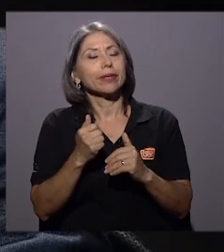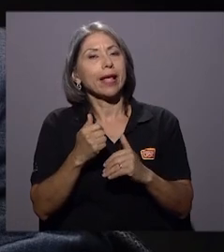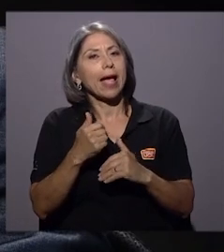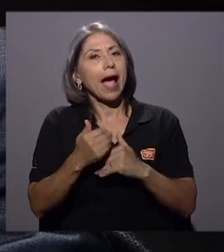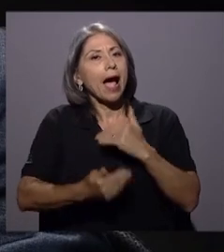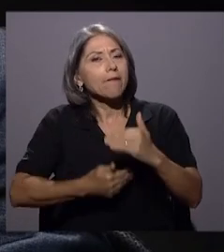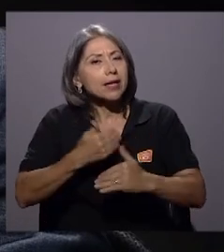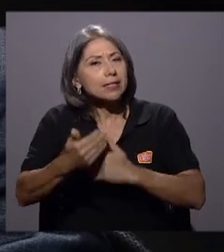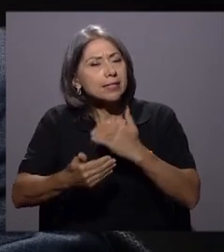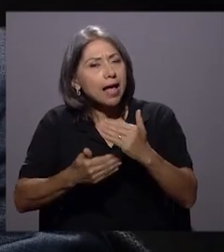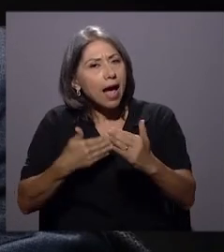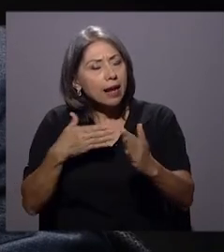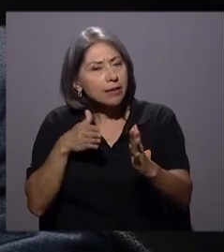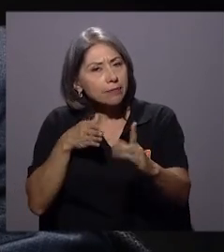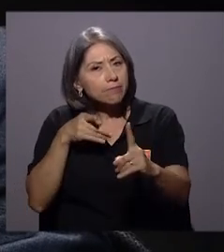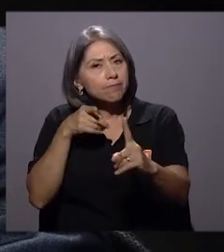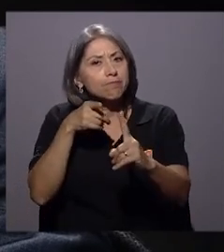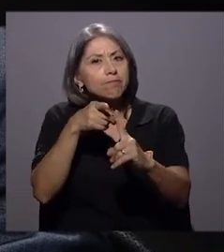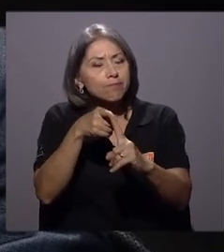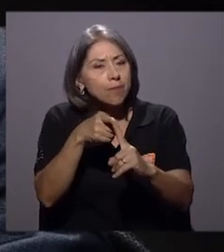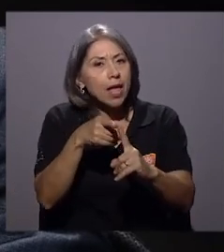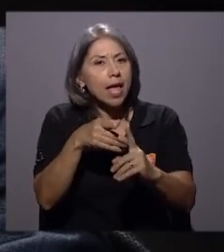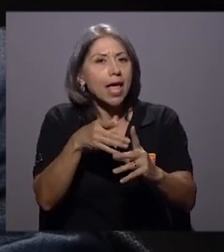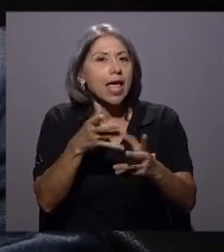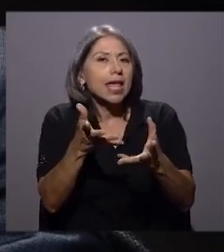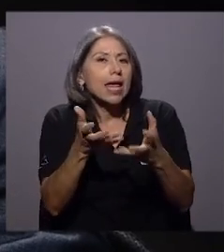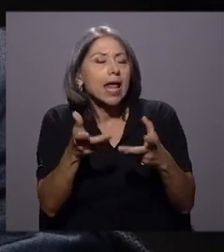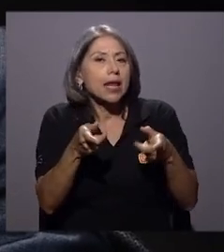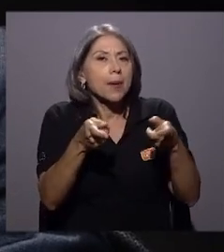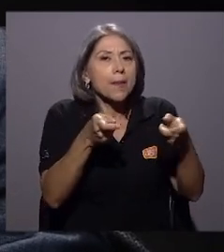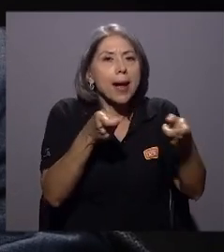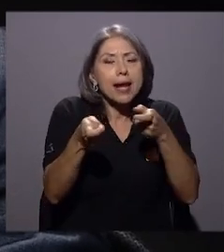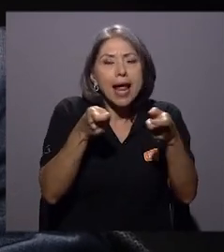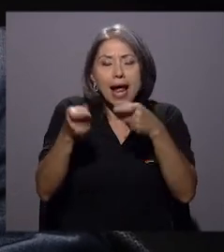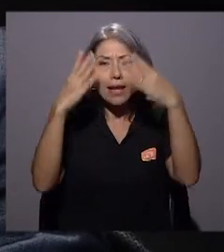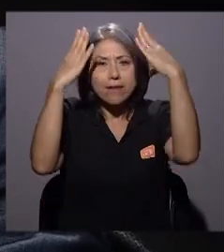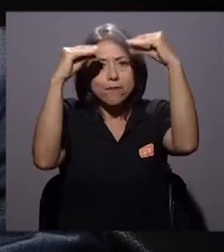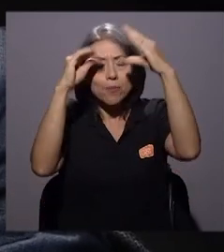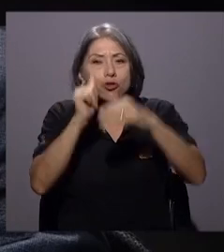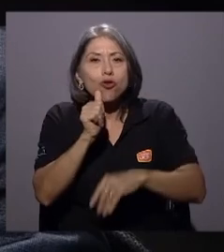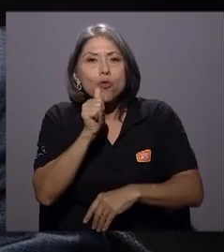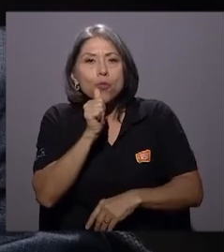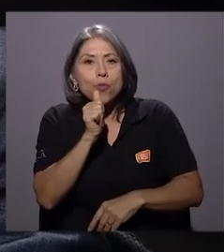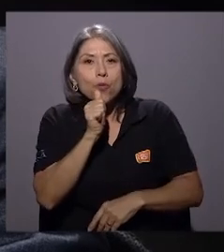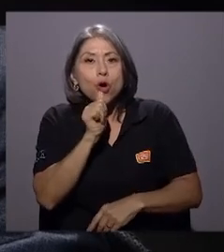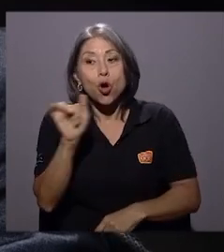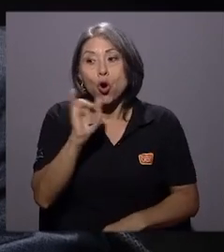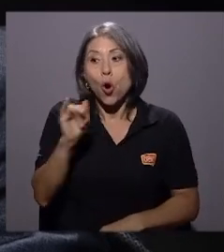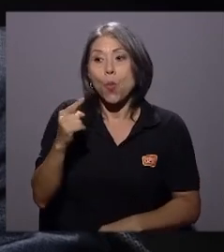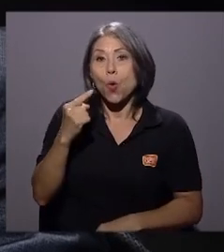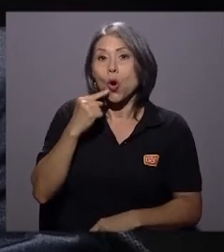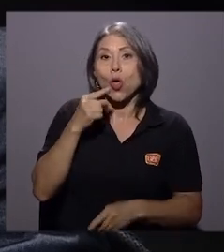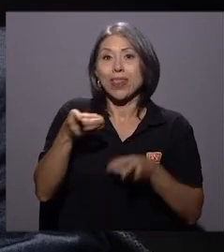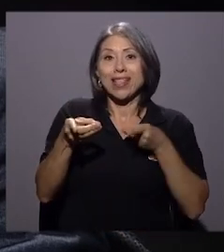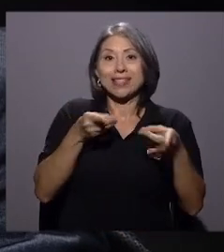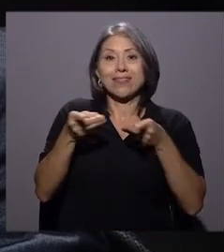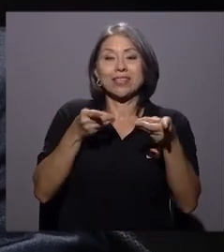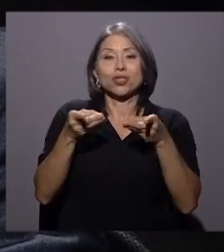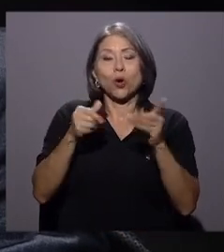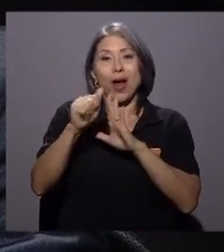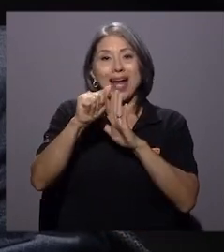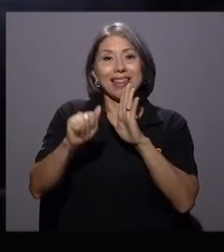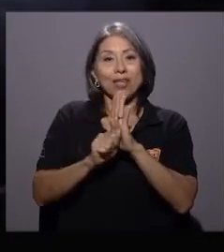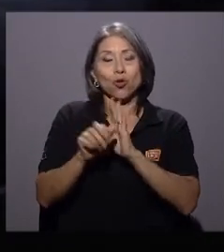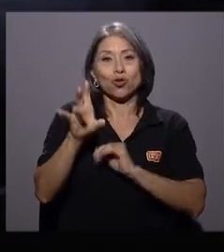línea de manejar información de carácter confidencial como lo describió ese artículo 7 del presente